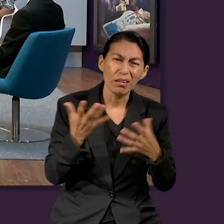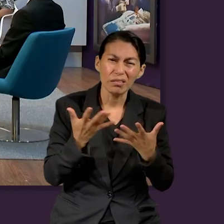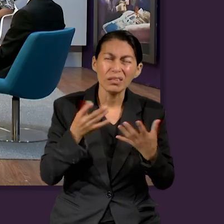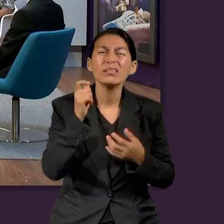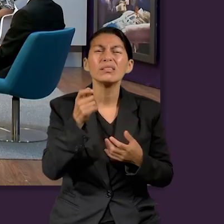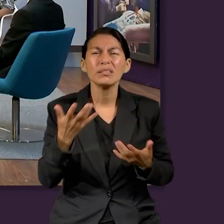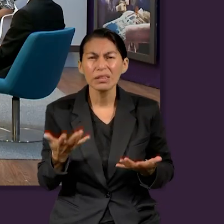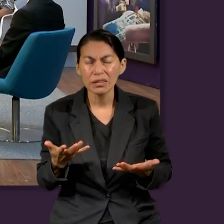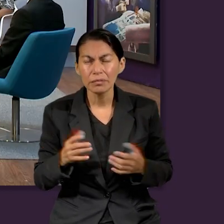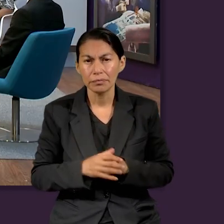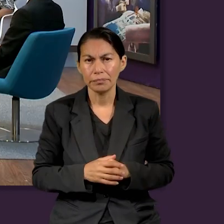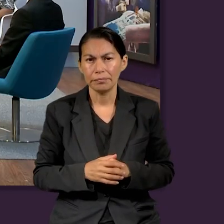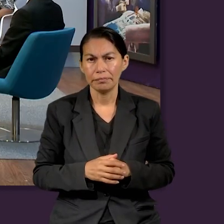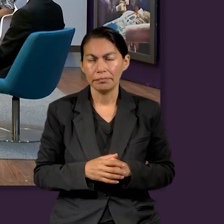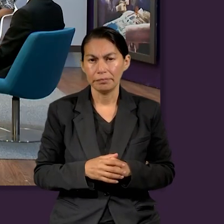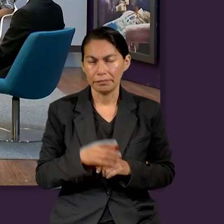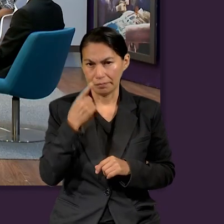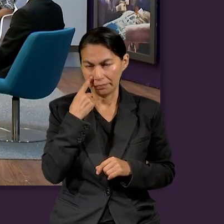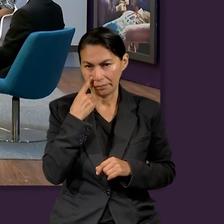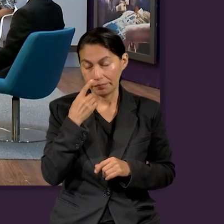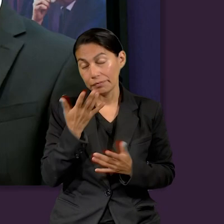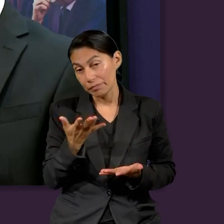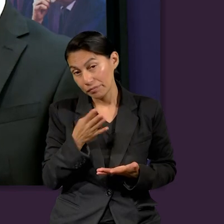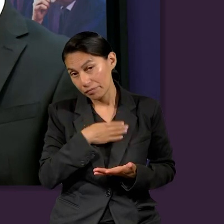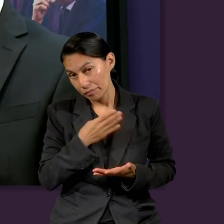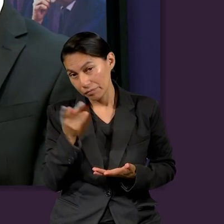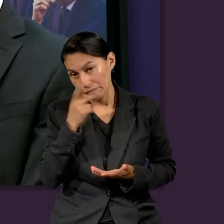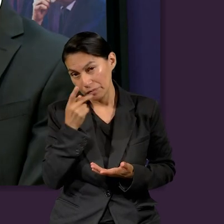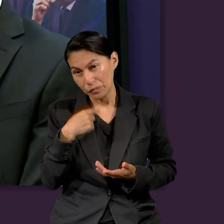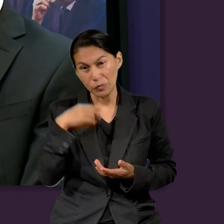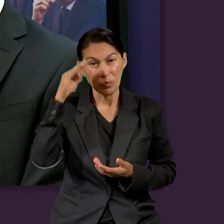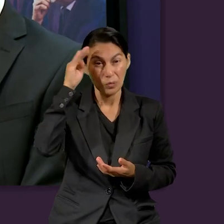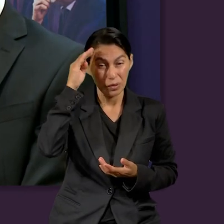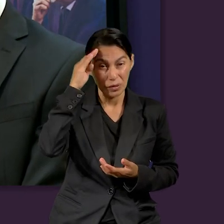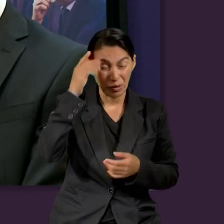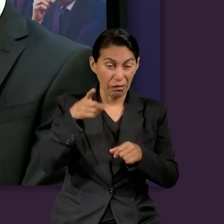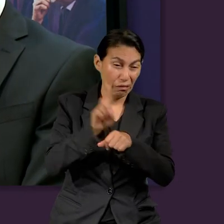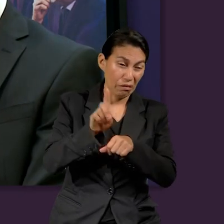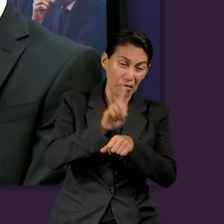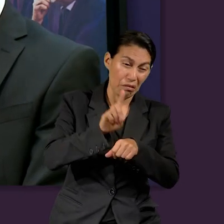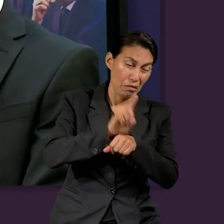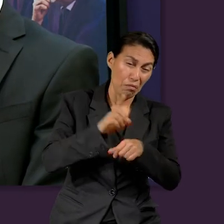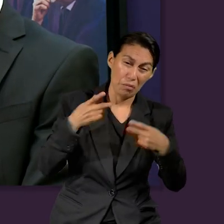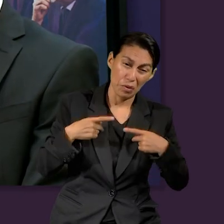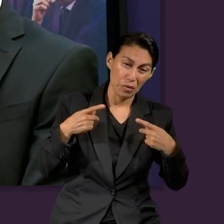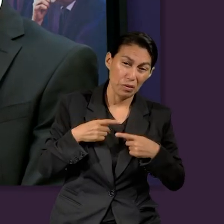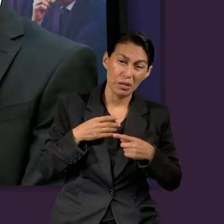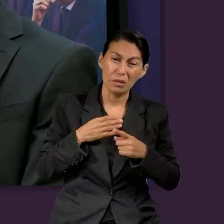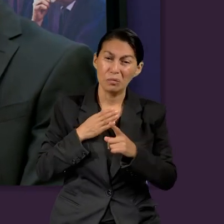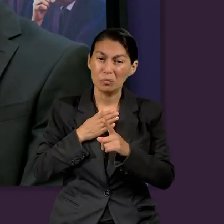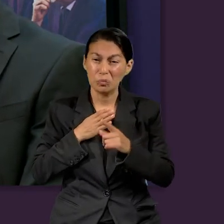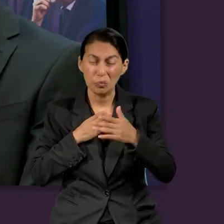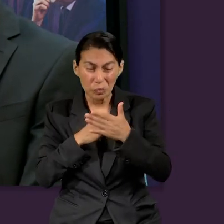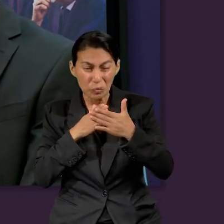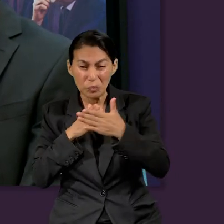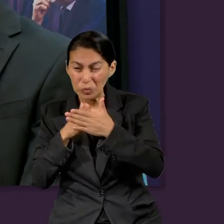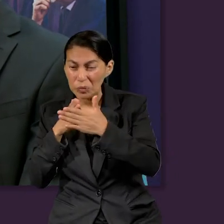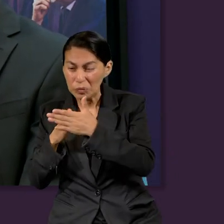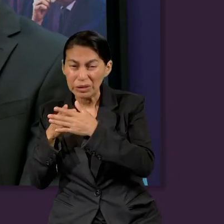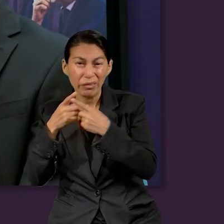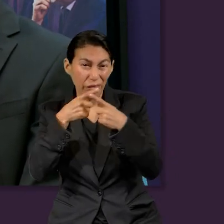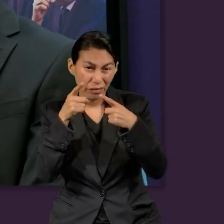¿Qué podríamos decir? Bueno, Pastor, yo creo que el humano a lo largo de su vida se enfrenta a diferentes dificultades